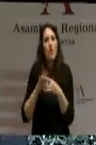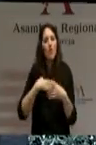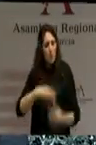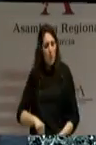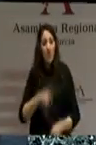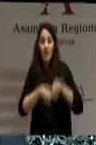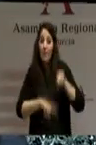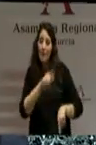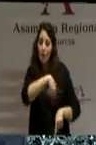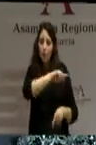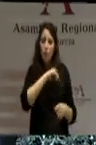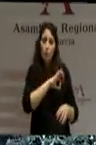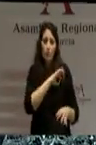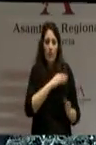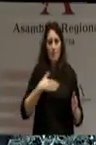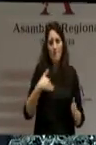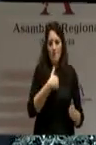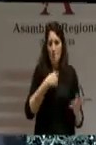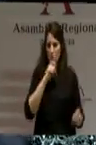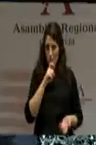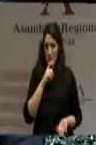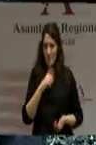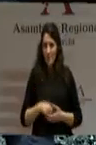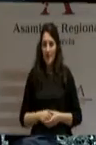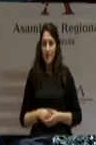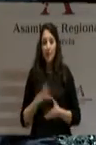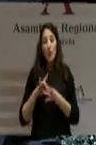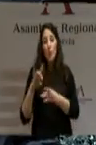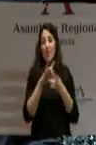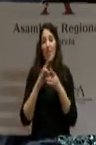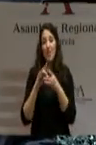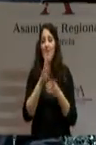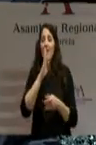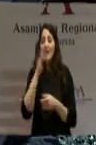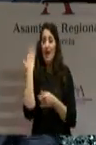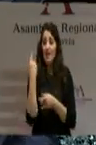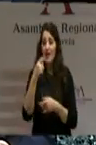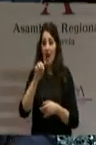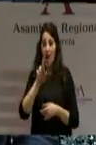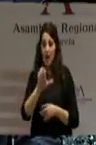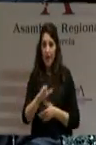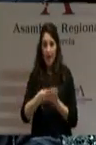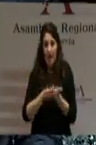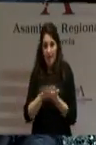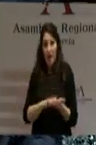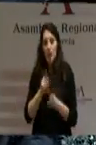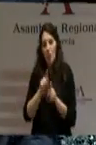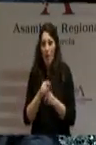Dependerá mucho de ustedes. Esa unidad a la que se refería ayer Alberto Gárrez cuando le extendió la mano.